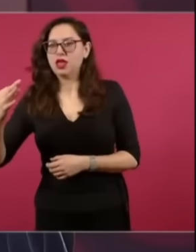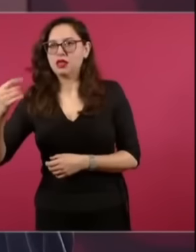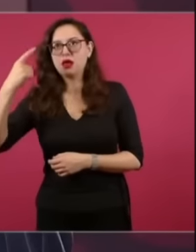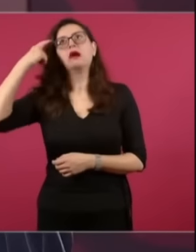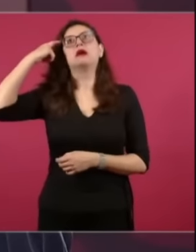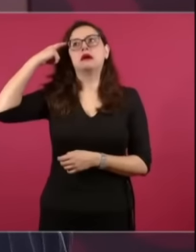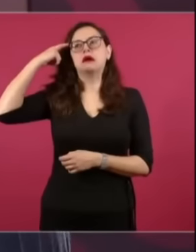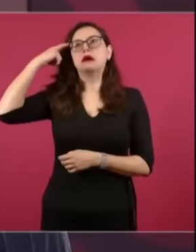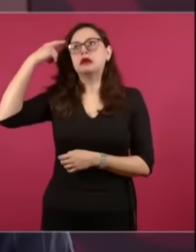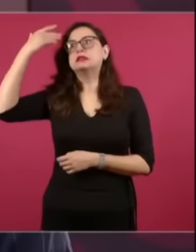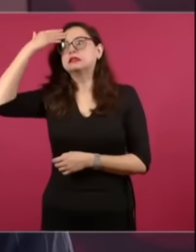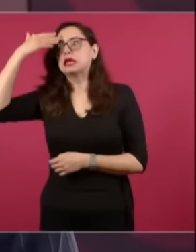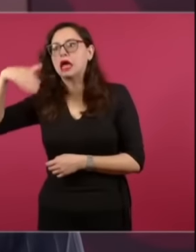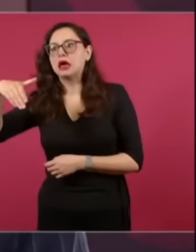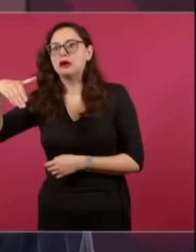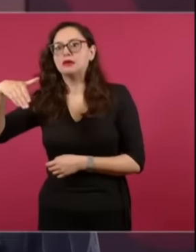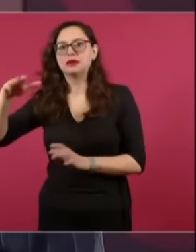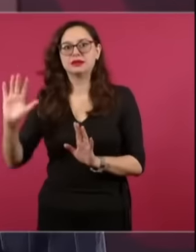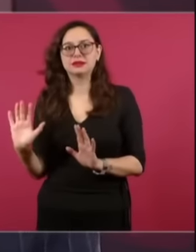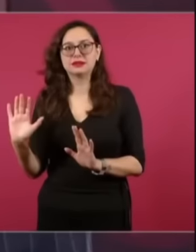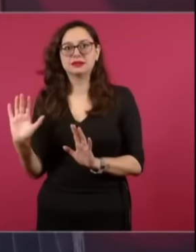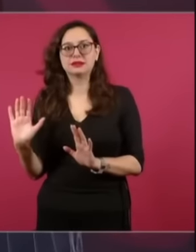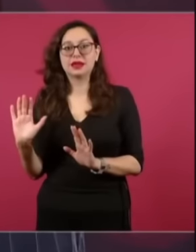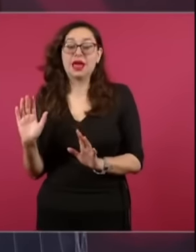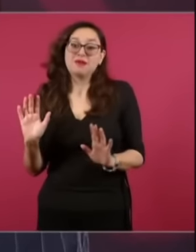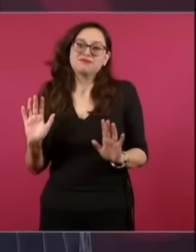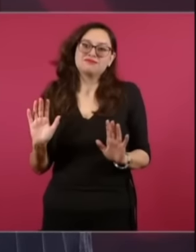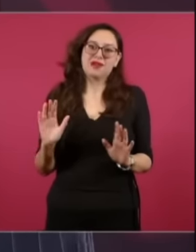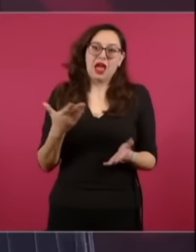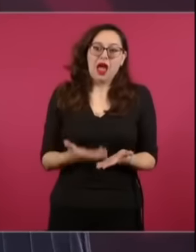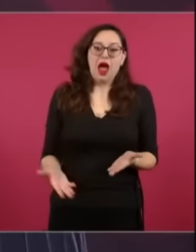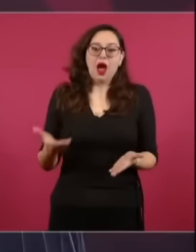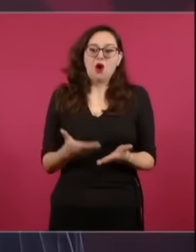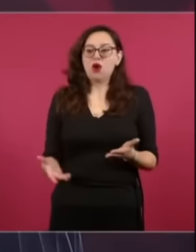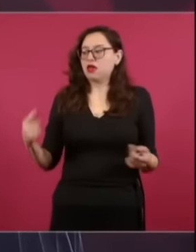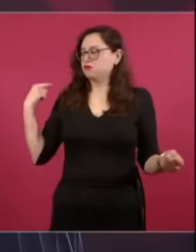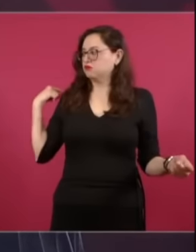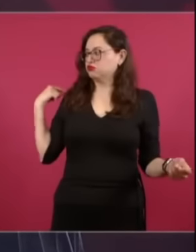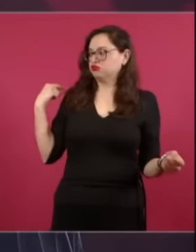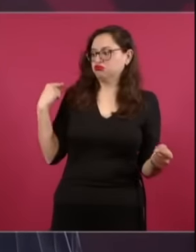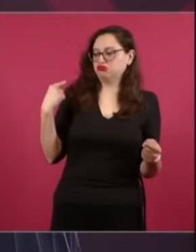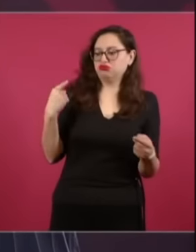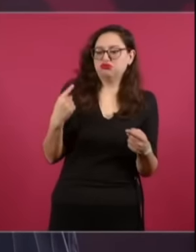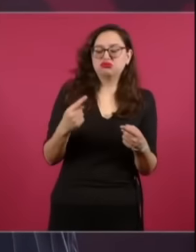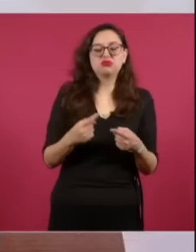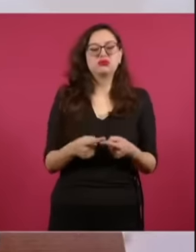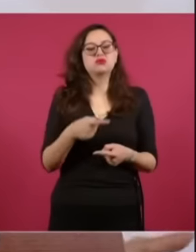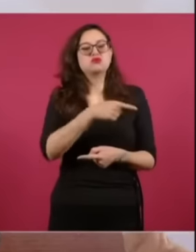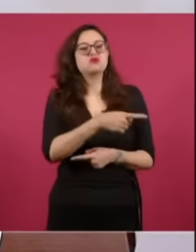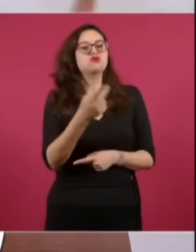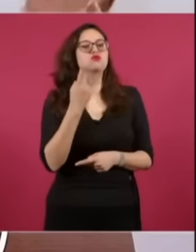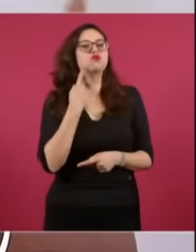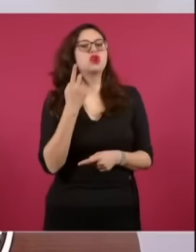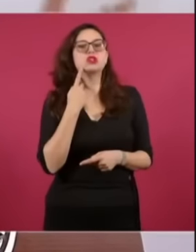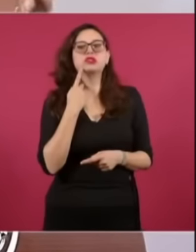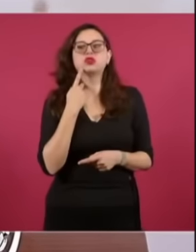no a grupos de intereses creados. Y esto va a